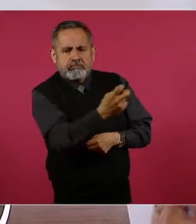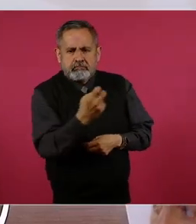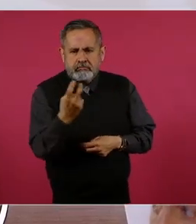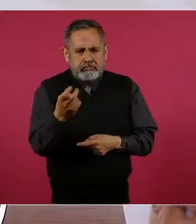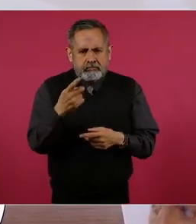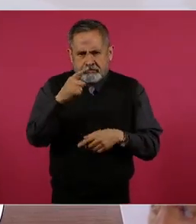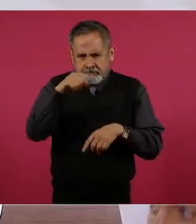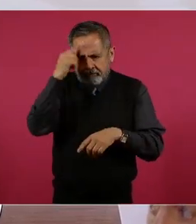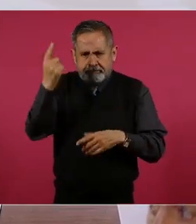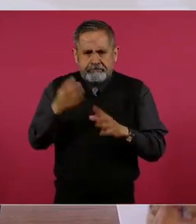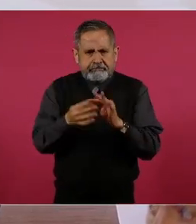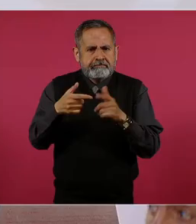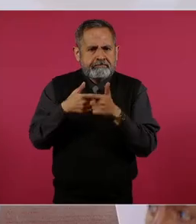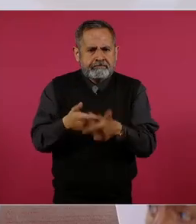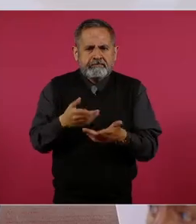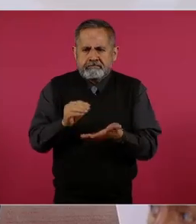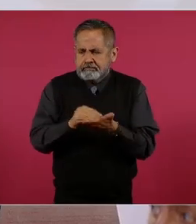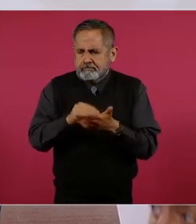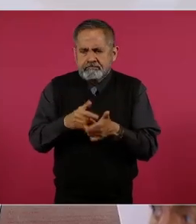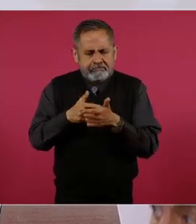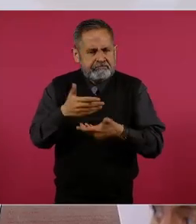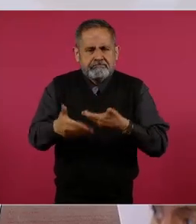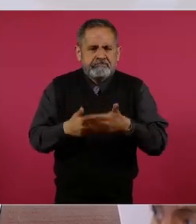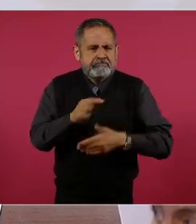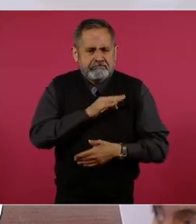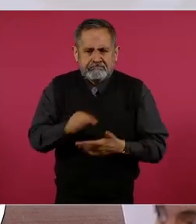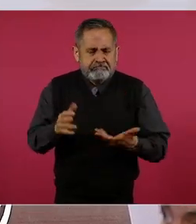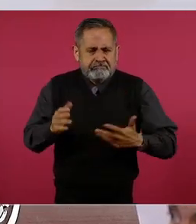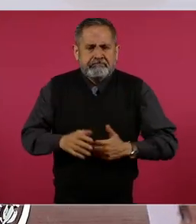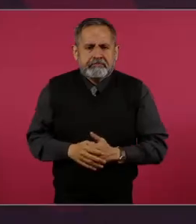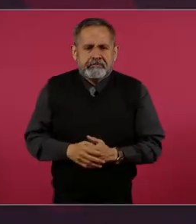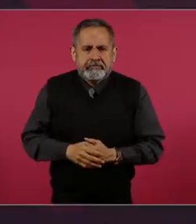se siga denunciando, se siga denunciando y